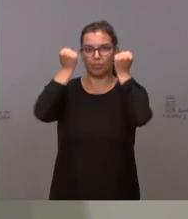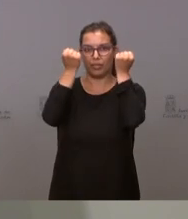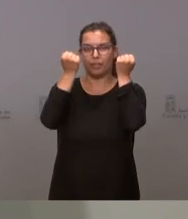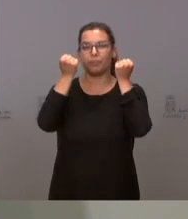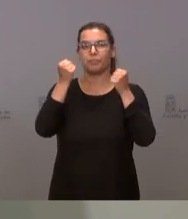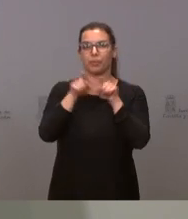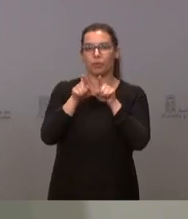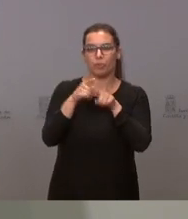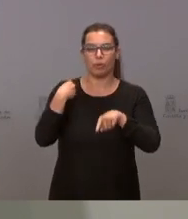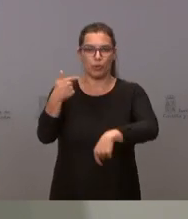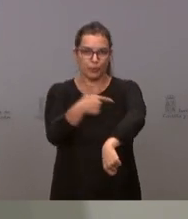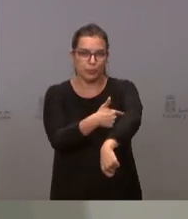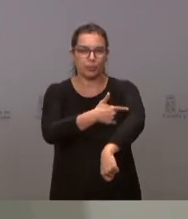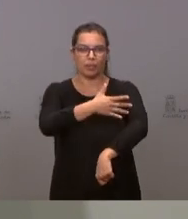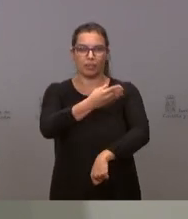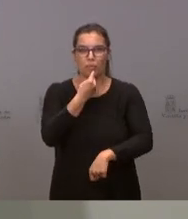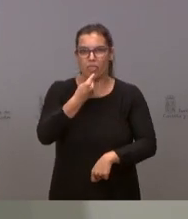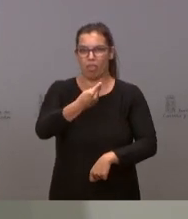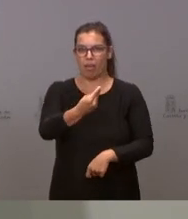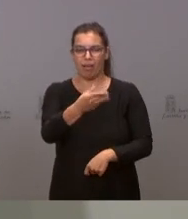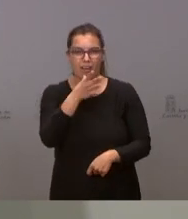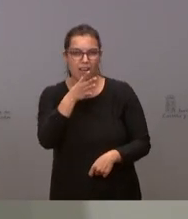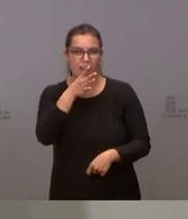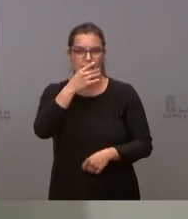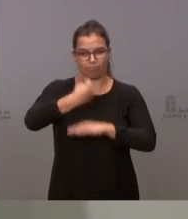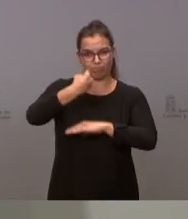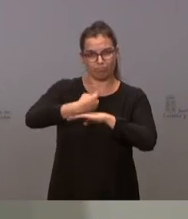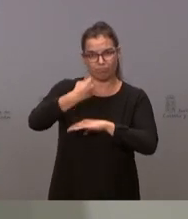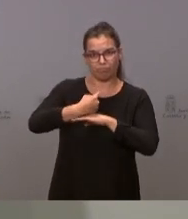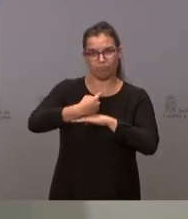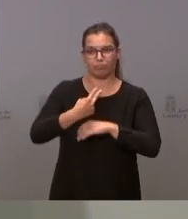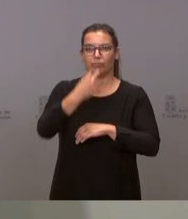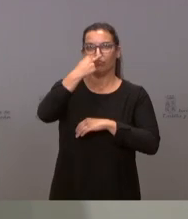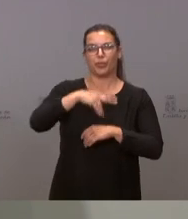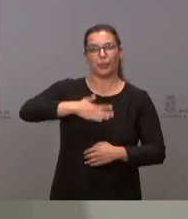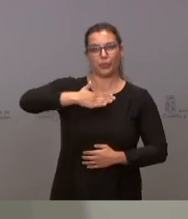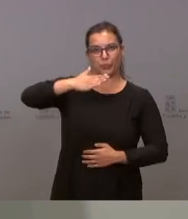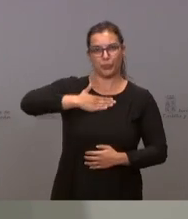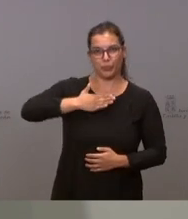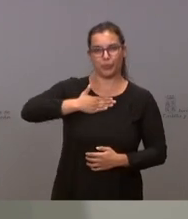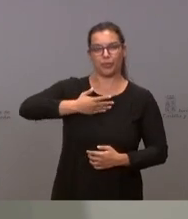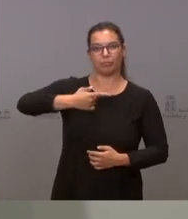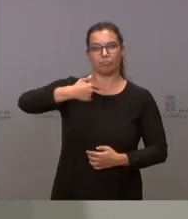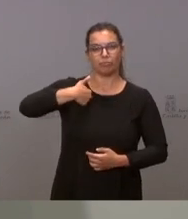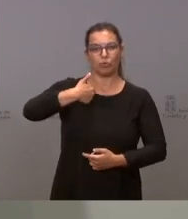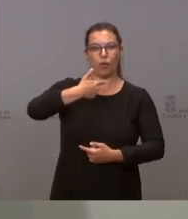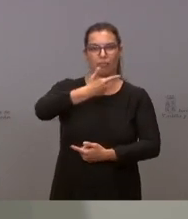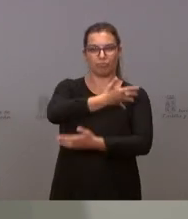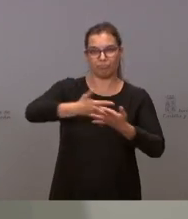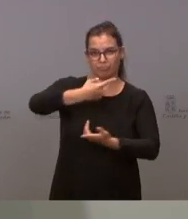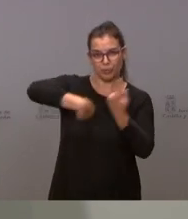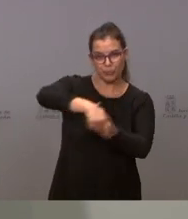nutrición forzada, la hidratación forzada, la ventilación forzada, diálisis, cualquier medida de